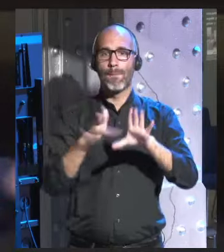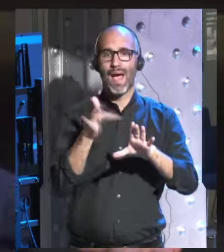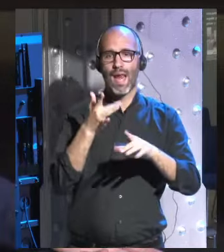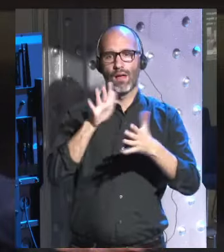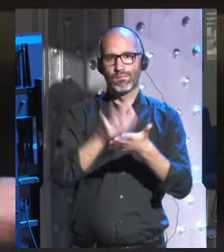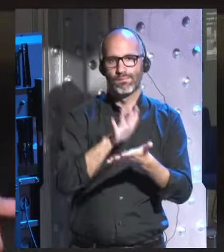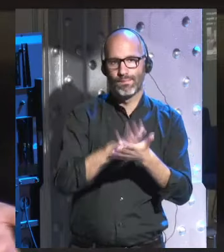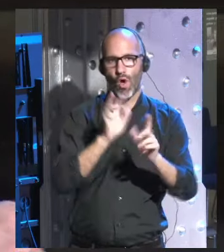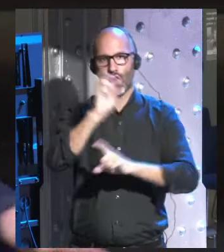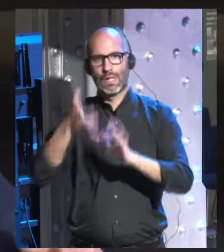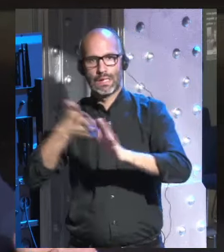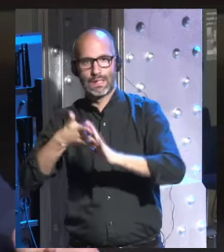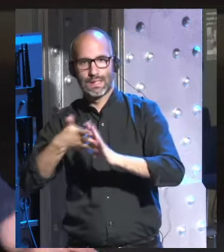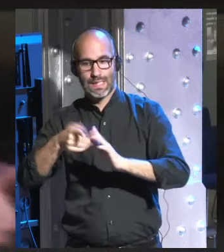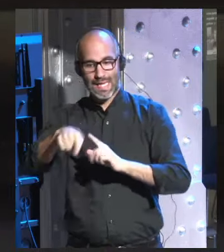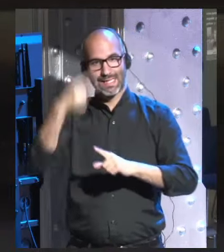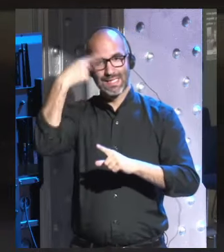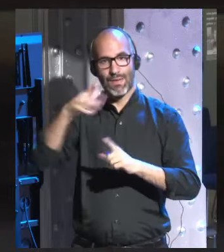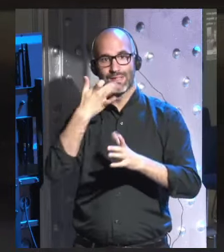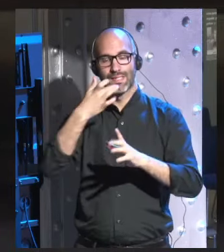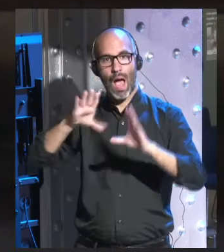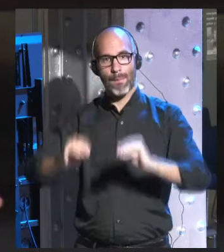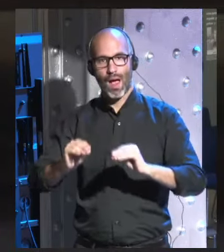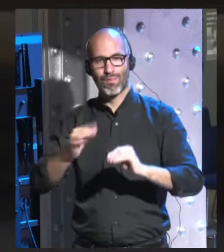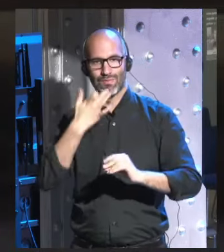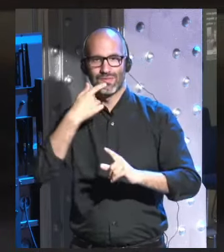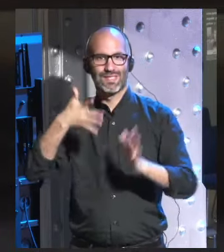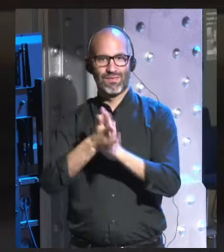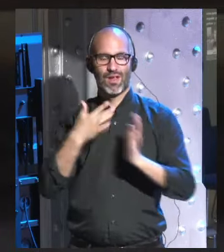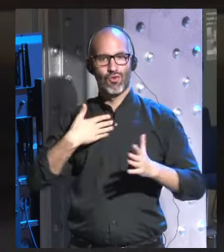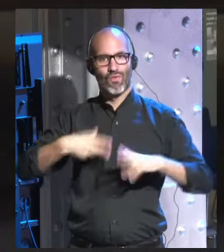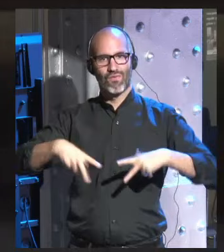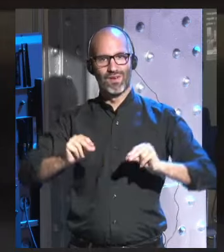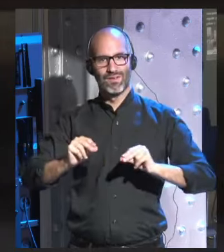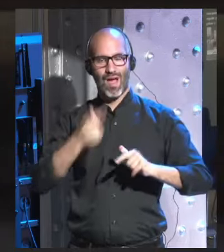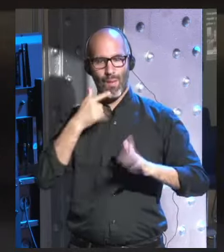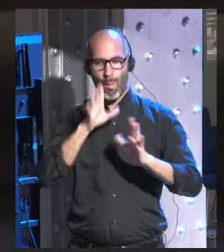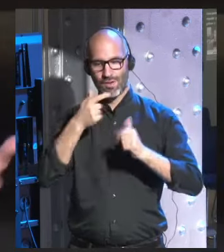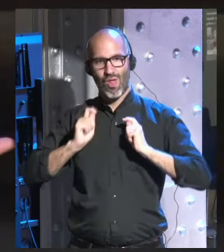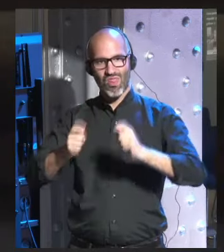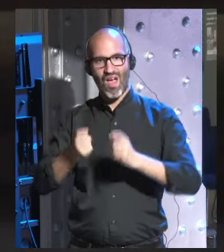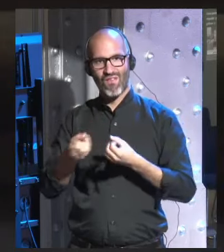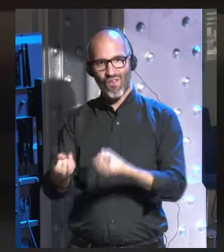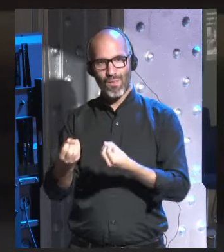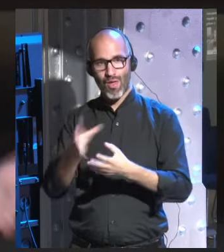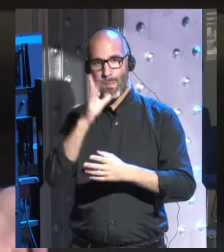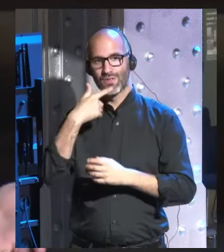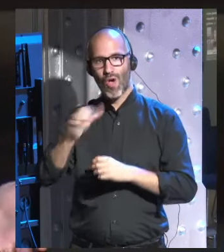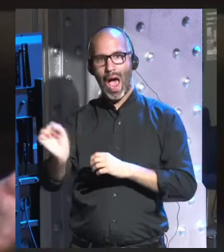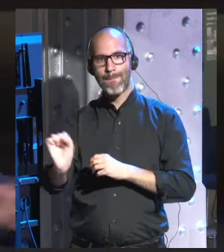más lentas y kindle sabe cuando paramos porque apagamos el dispositivo eso le da a kindle y eso implica que amazon sabe